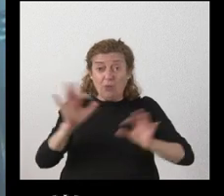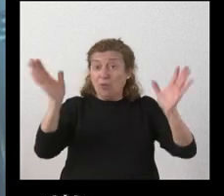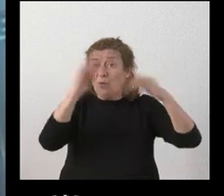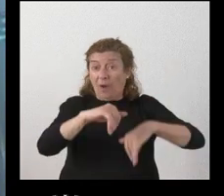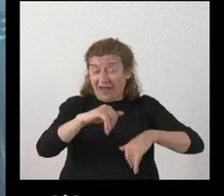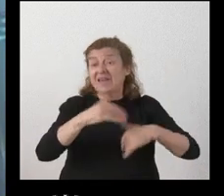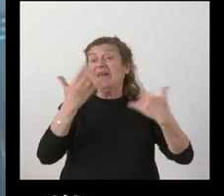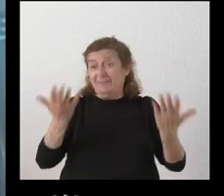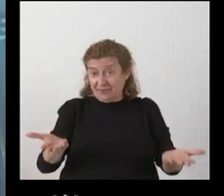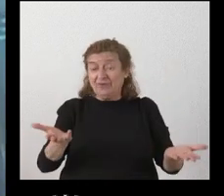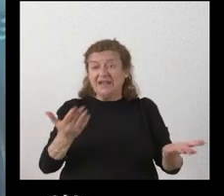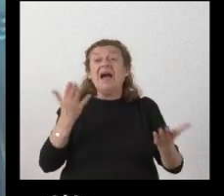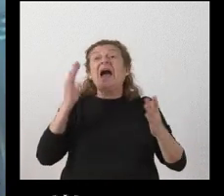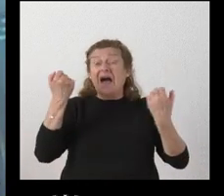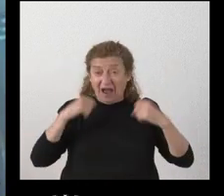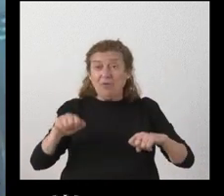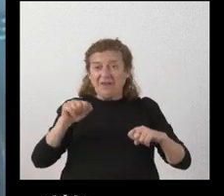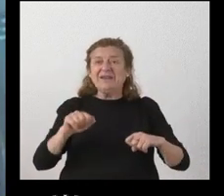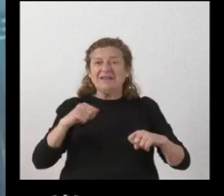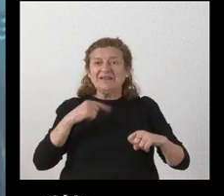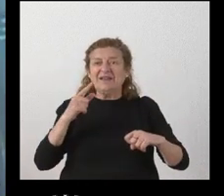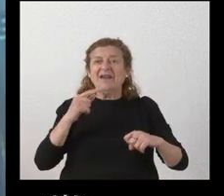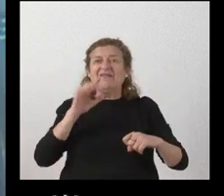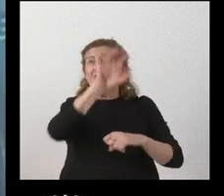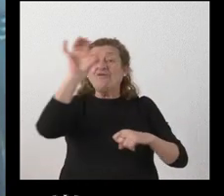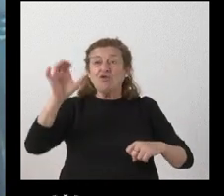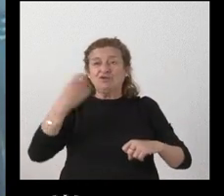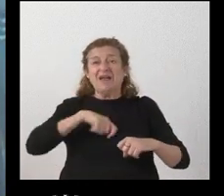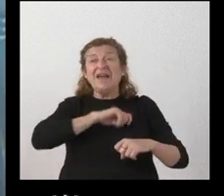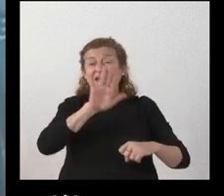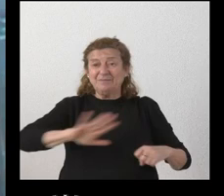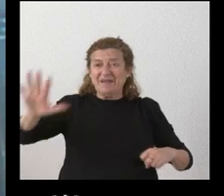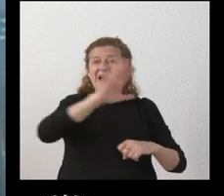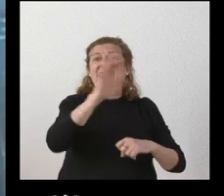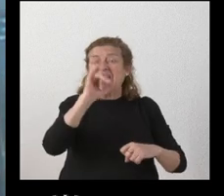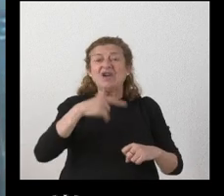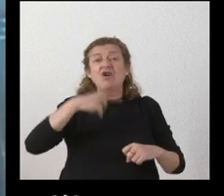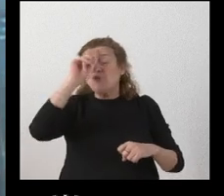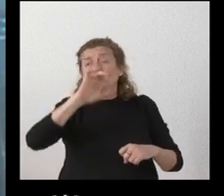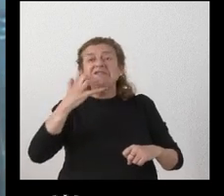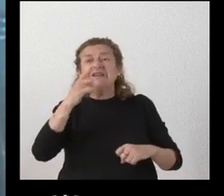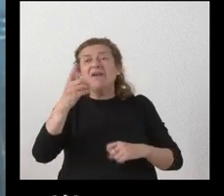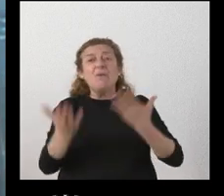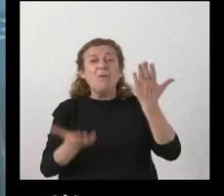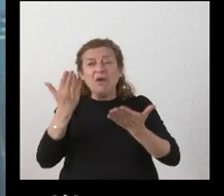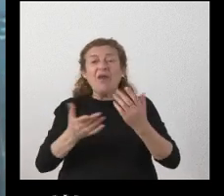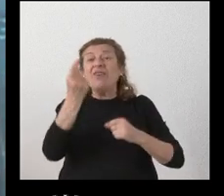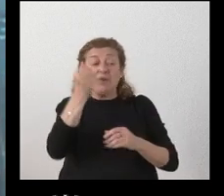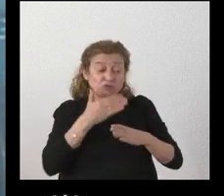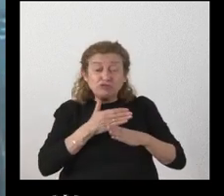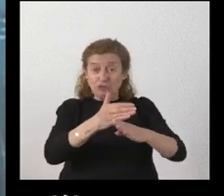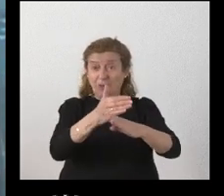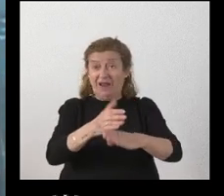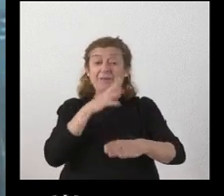Junta de Castilla y León a pesar de que sí tiene fondos estatales para hacer ese reparto quizá no sé si valoran que el dinero sobrante de esa